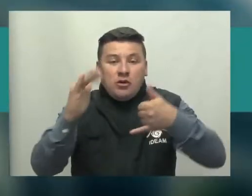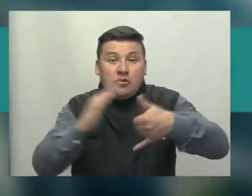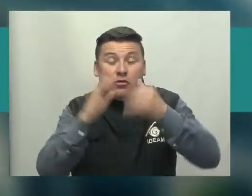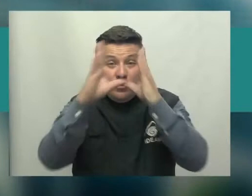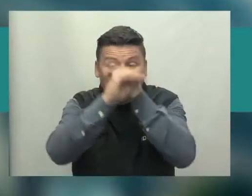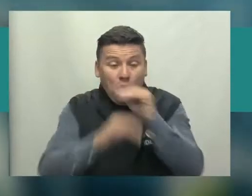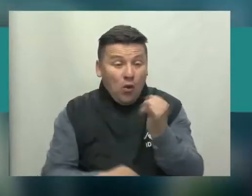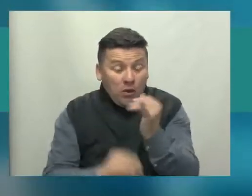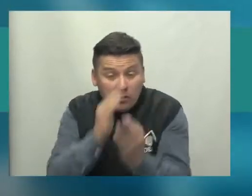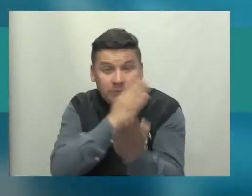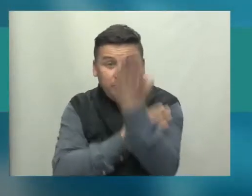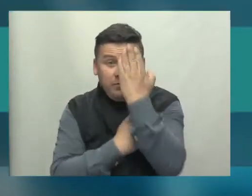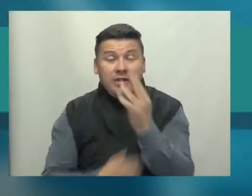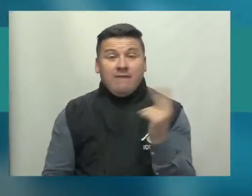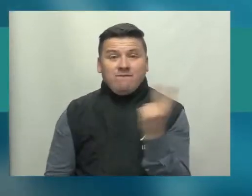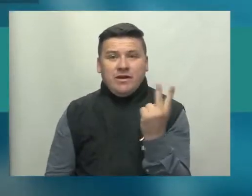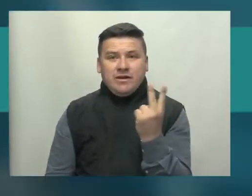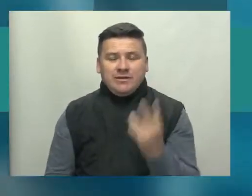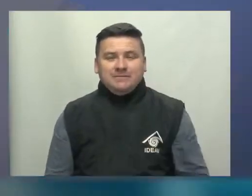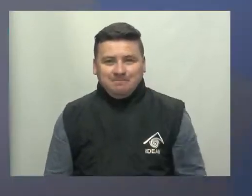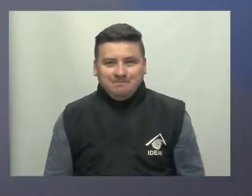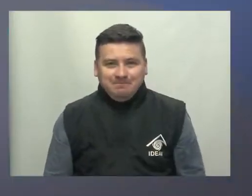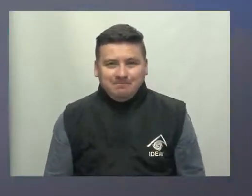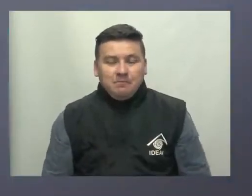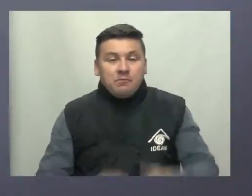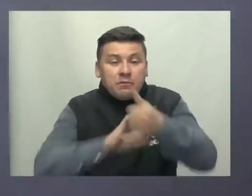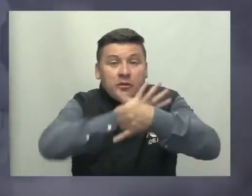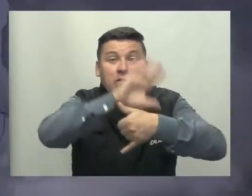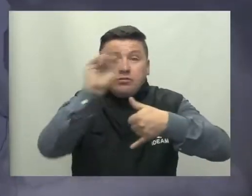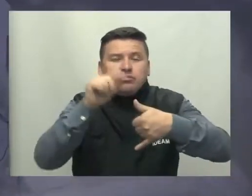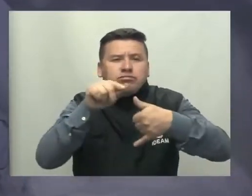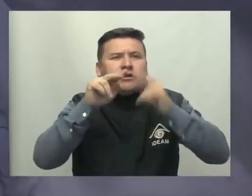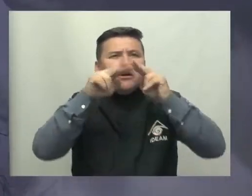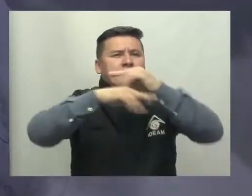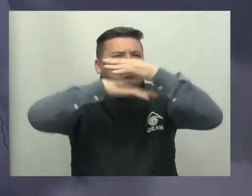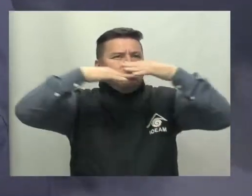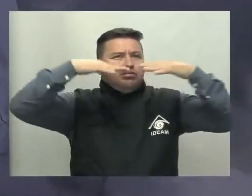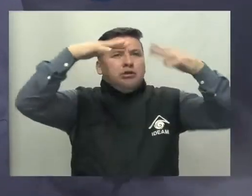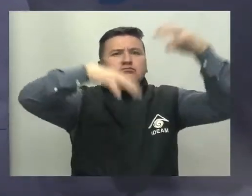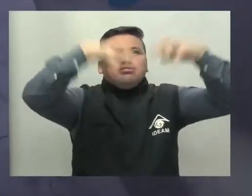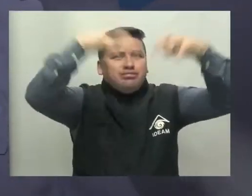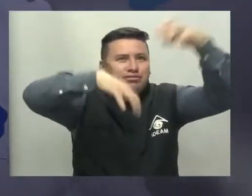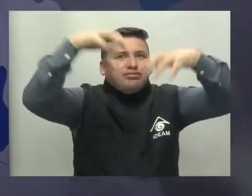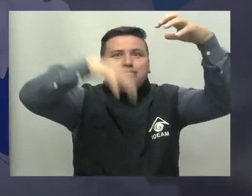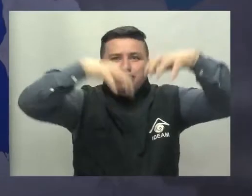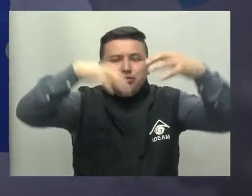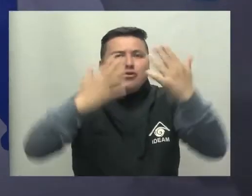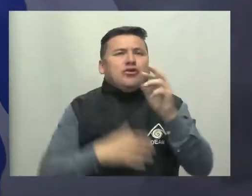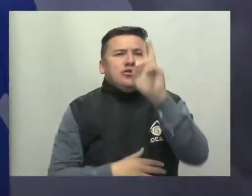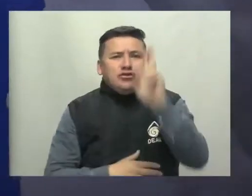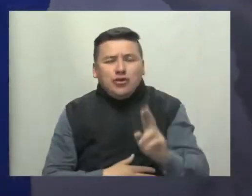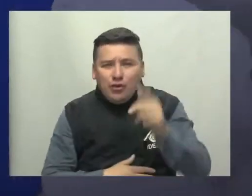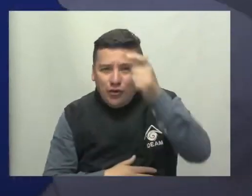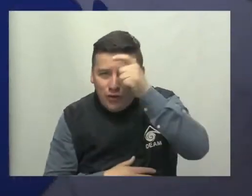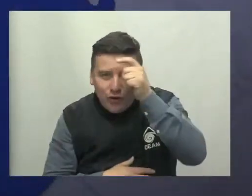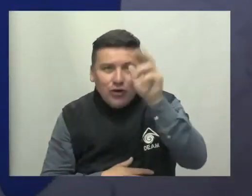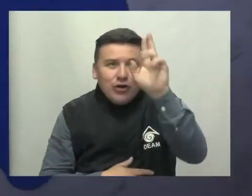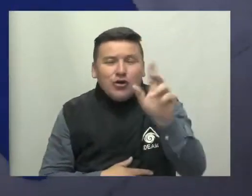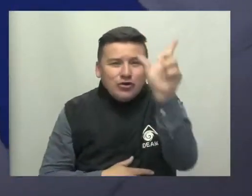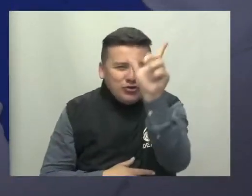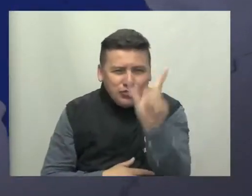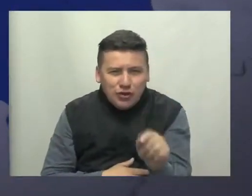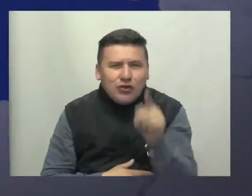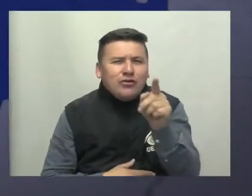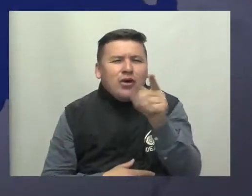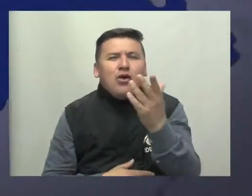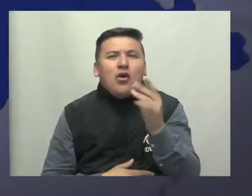de la noche del jueves y la madrugada del viernes. En el Caribe la nubosidad se dará con lluvias concentradas hacia el sur de Córdoba,